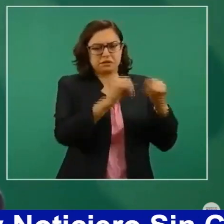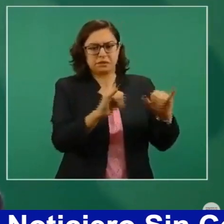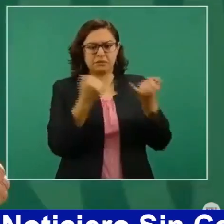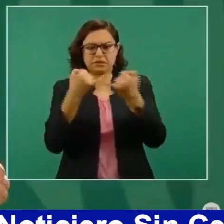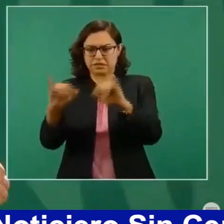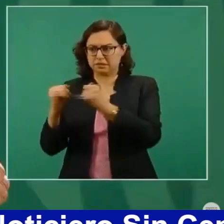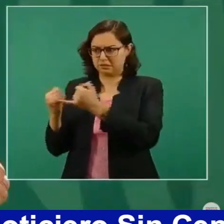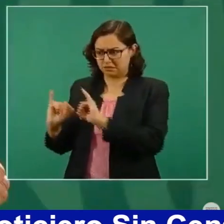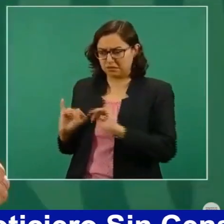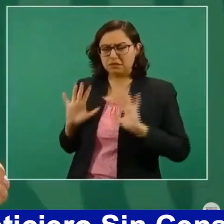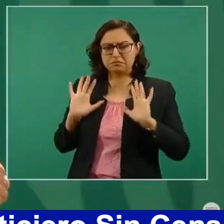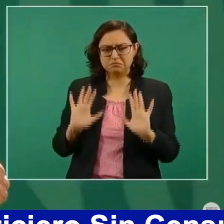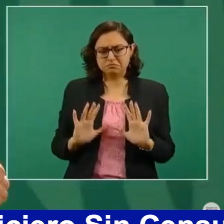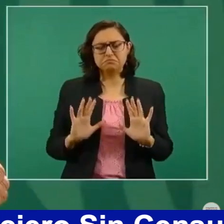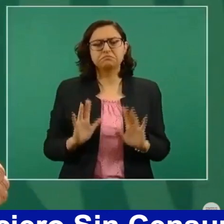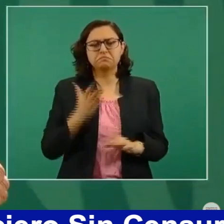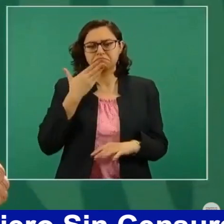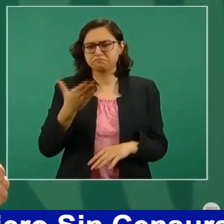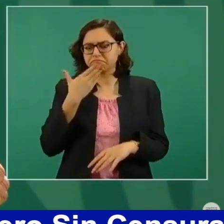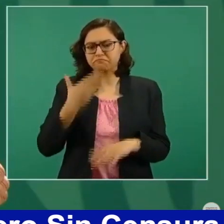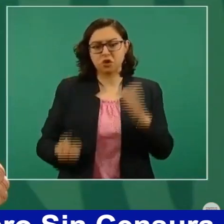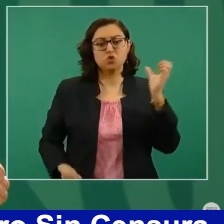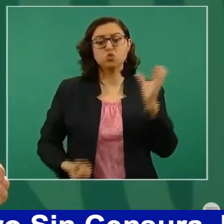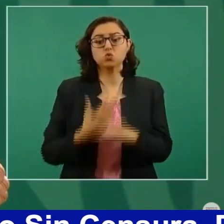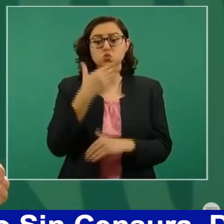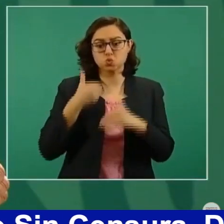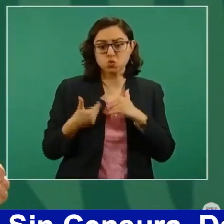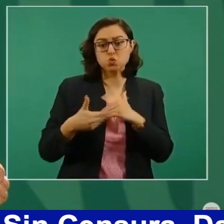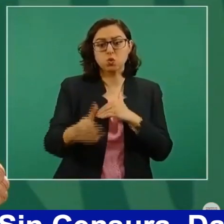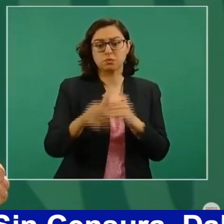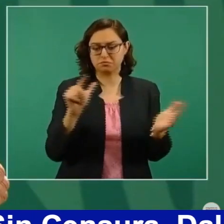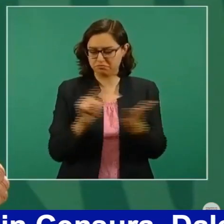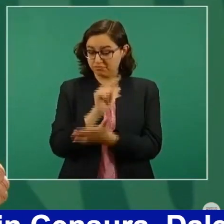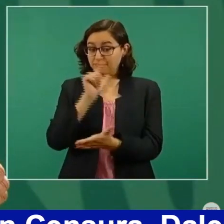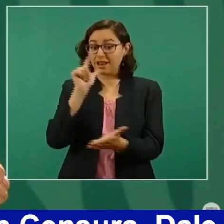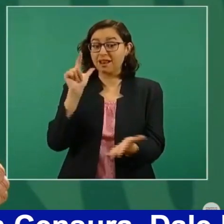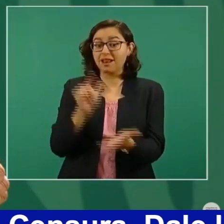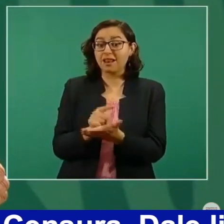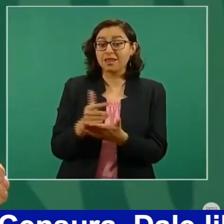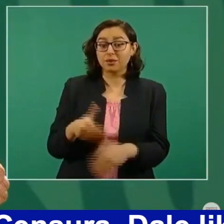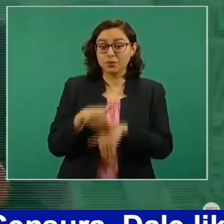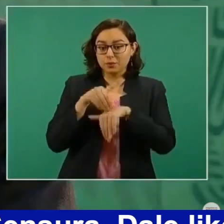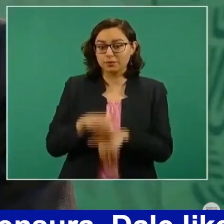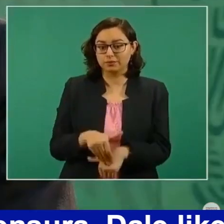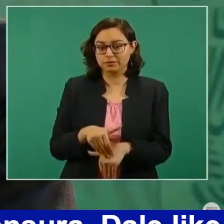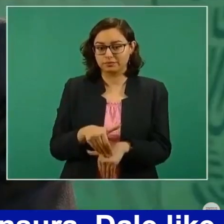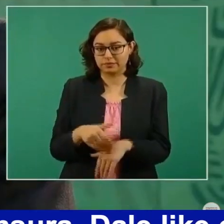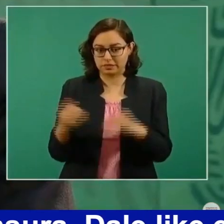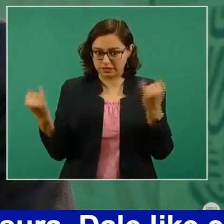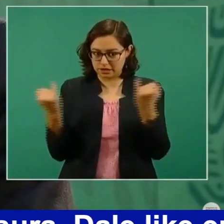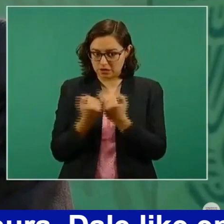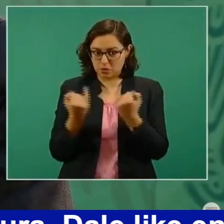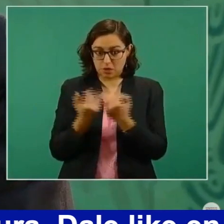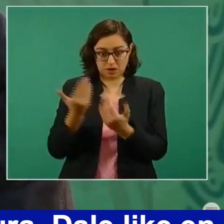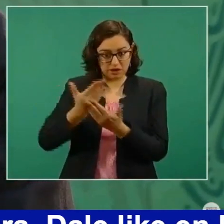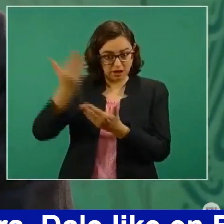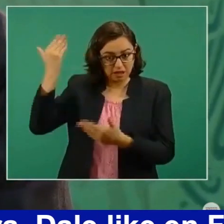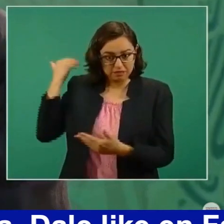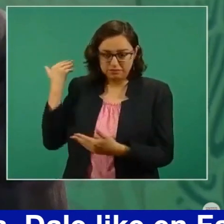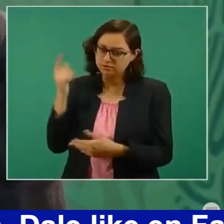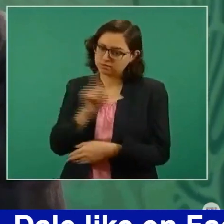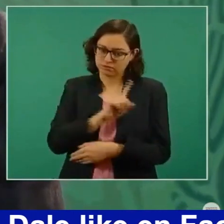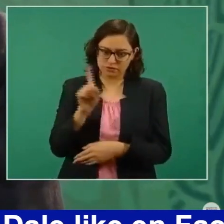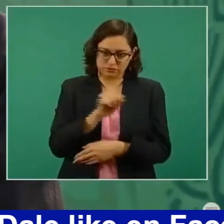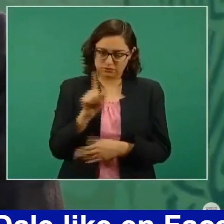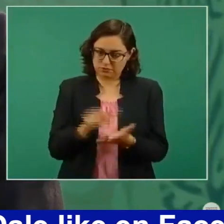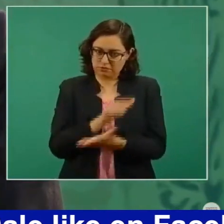etapa nueva, un verdadero Estado de Derecho, no como antes, que había un Estado de